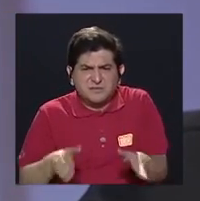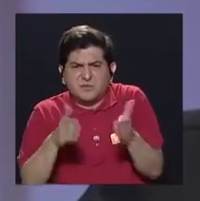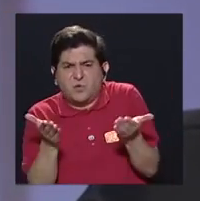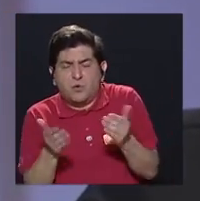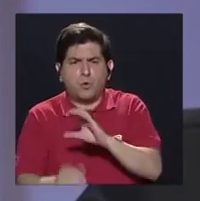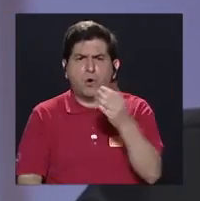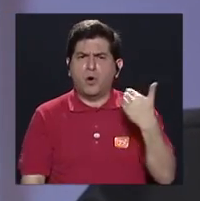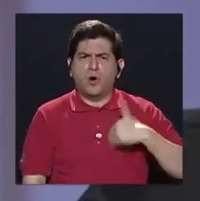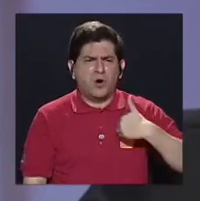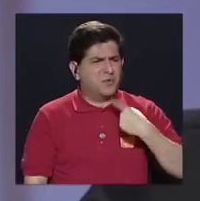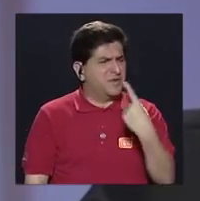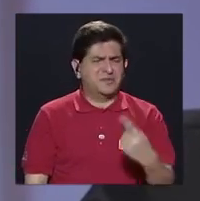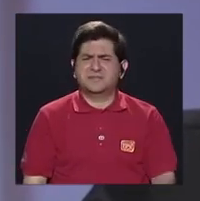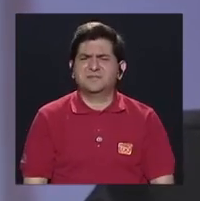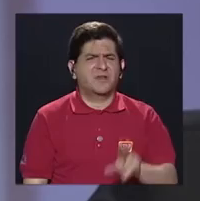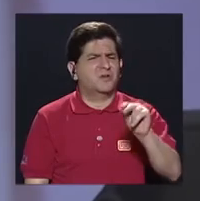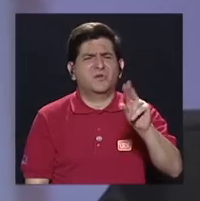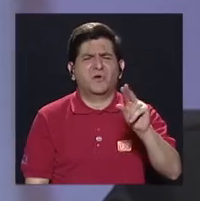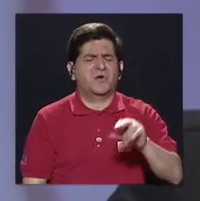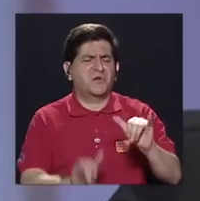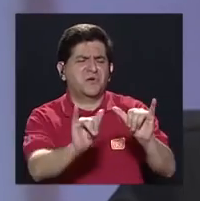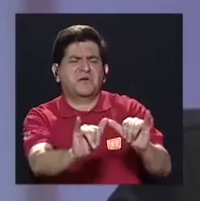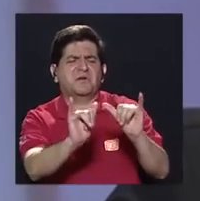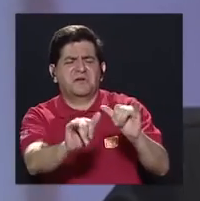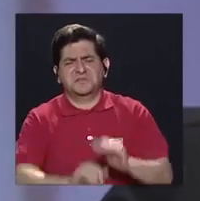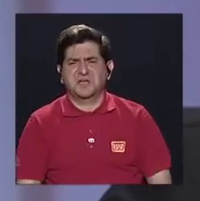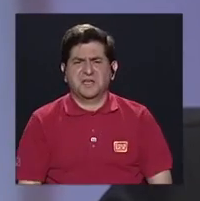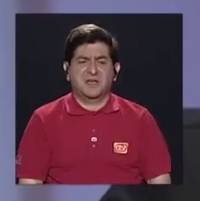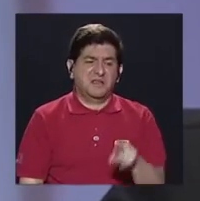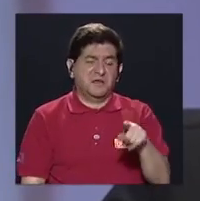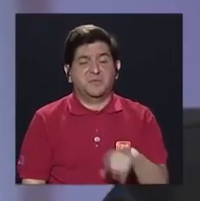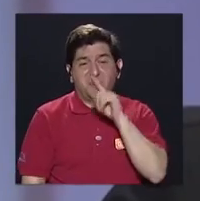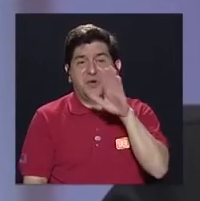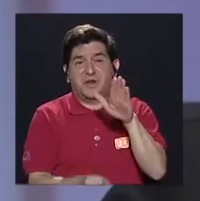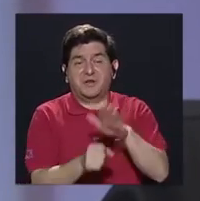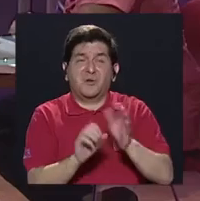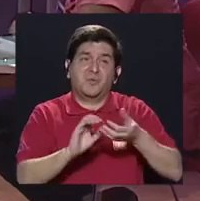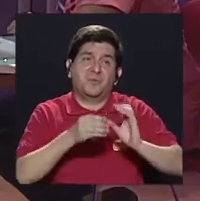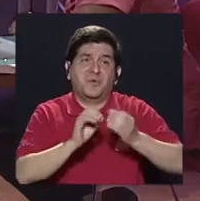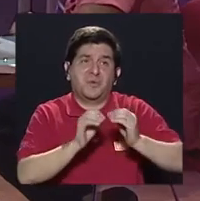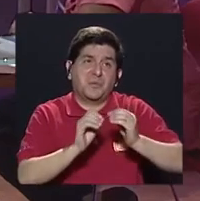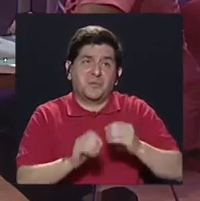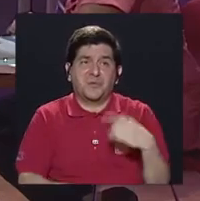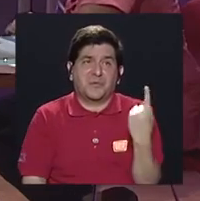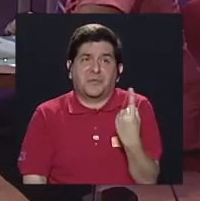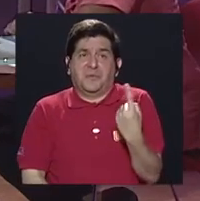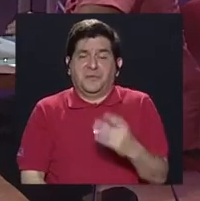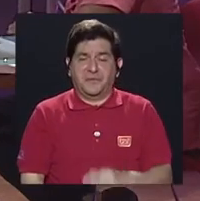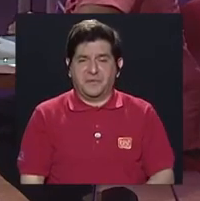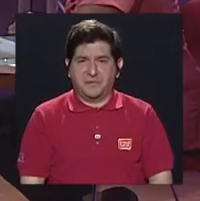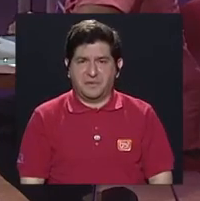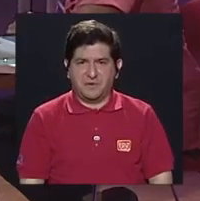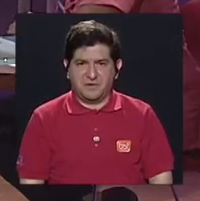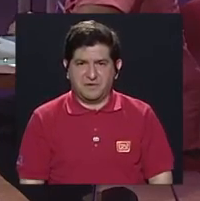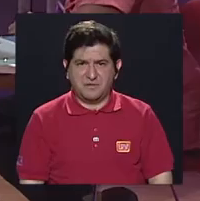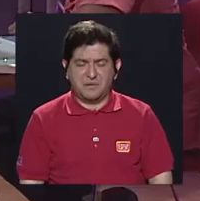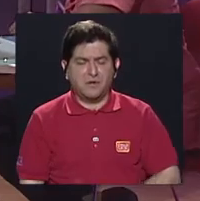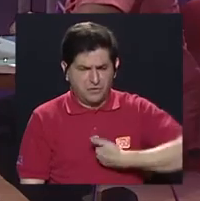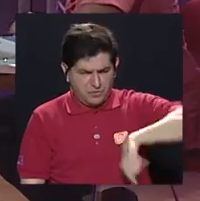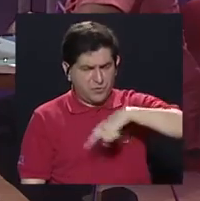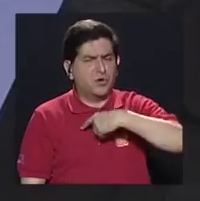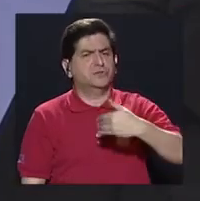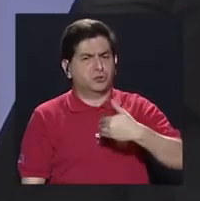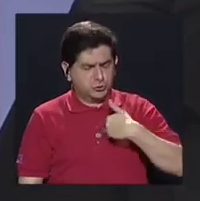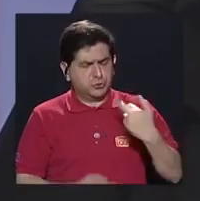mismos hombres que dicen, no, no, es que solo déjelas ahí para que rellenen una cuota, un campo, ¿verdad? Y creo que en ese sentido tenemos